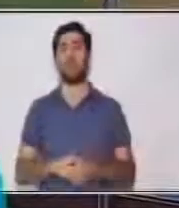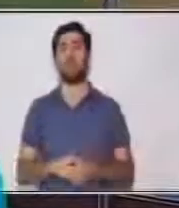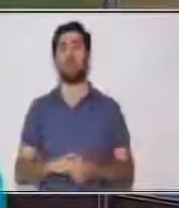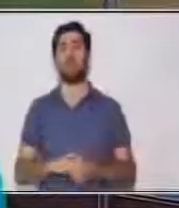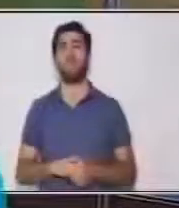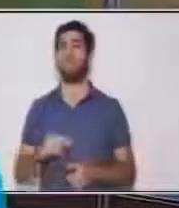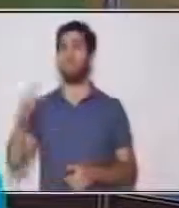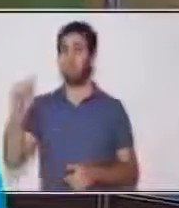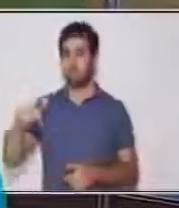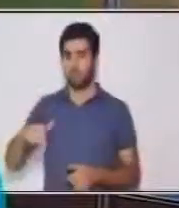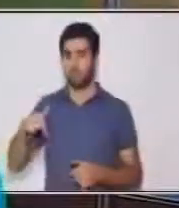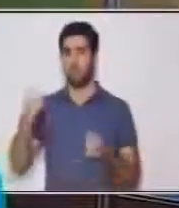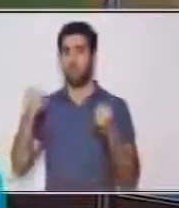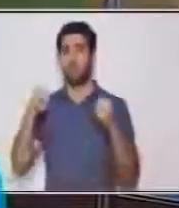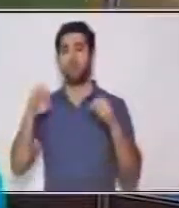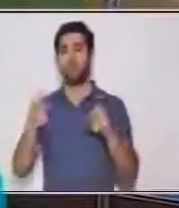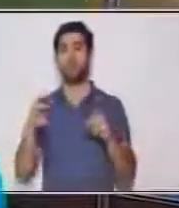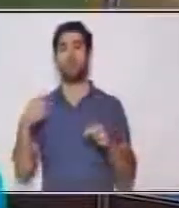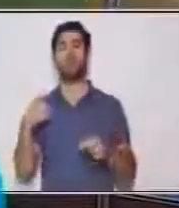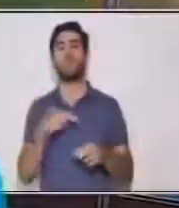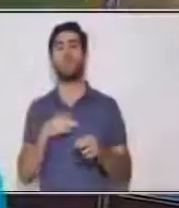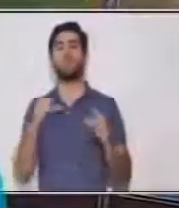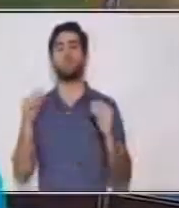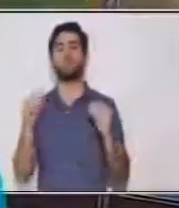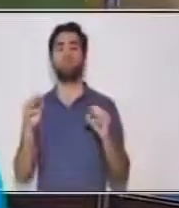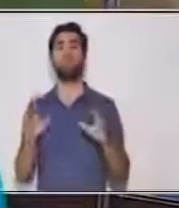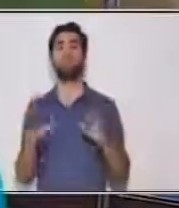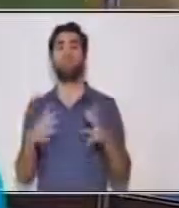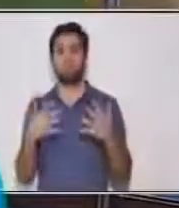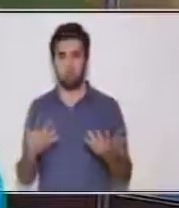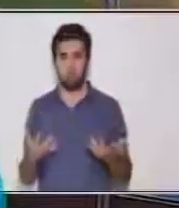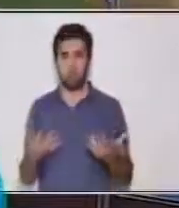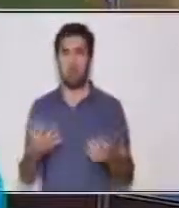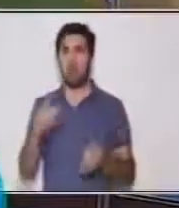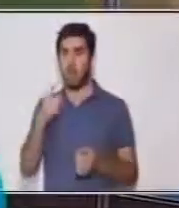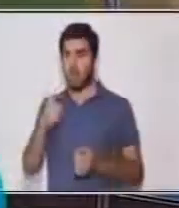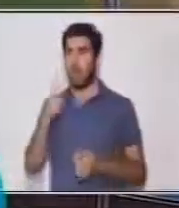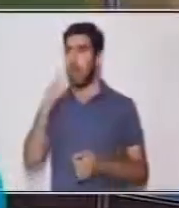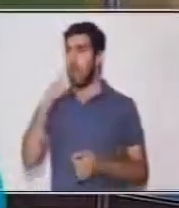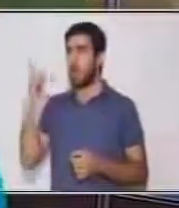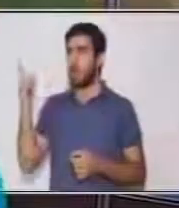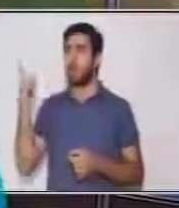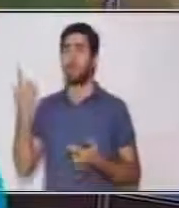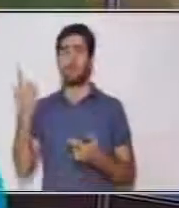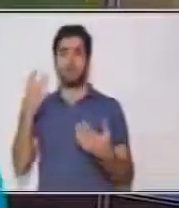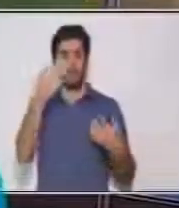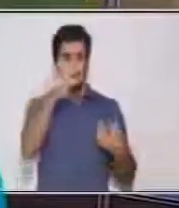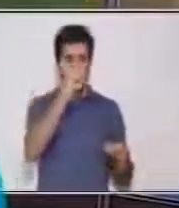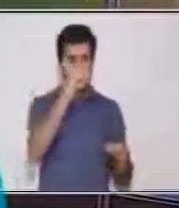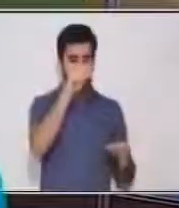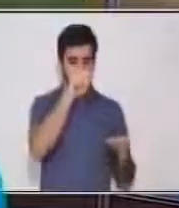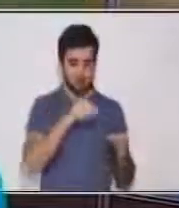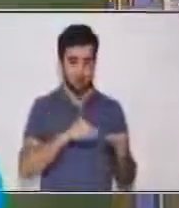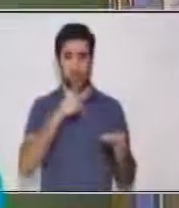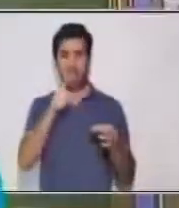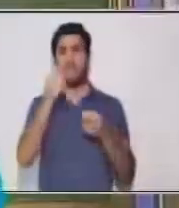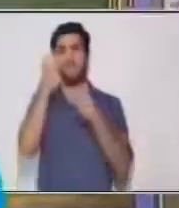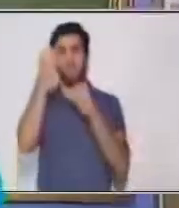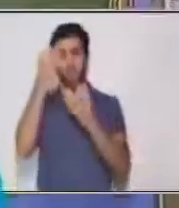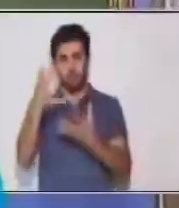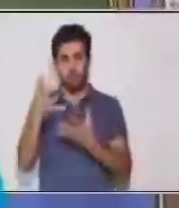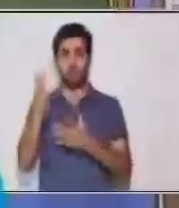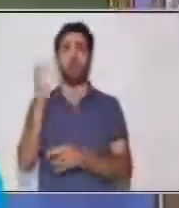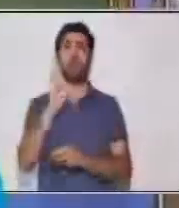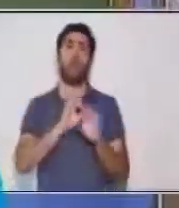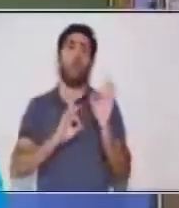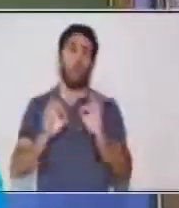en esta ocasión vamos a hablar de los hechos y opiniones en un texto informativo. En primer